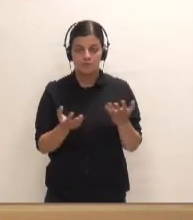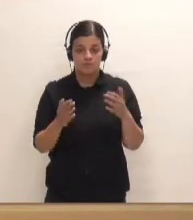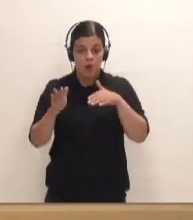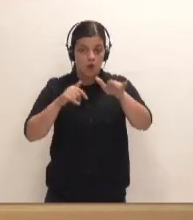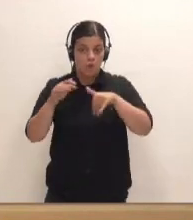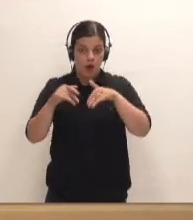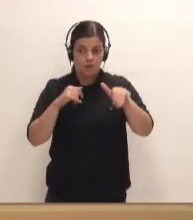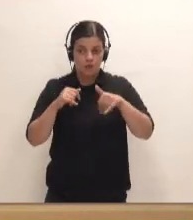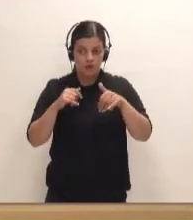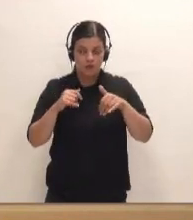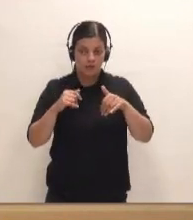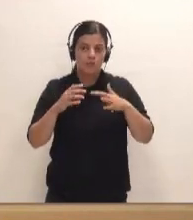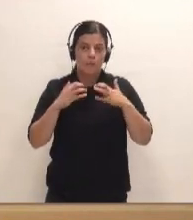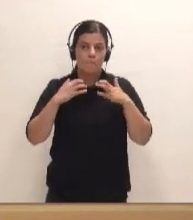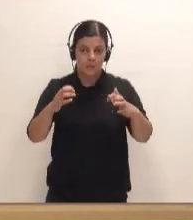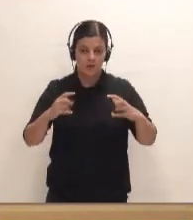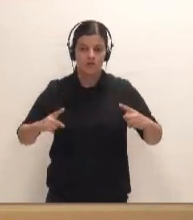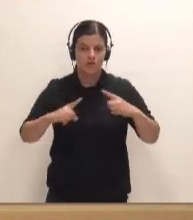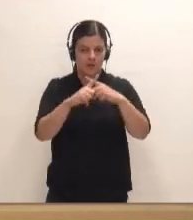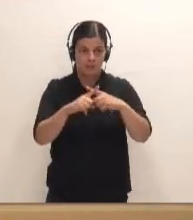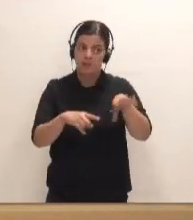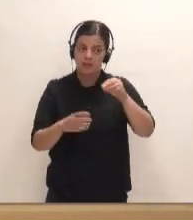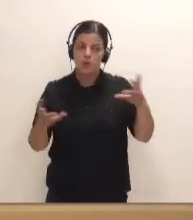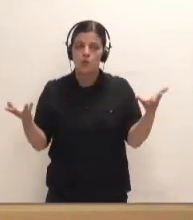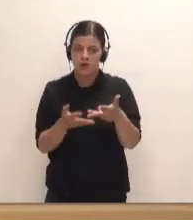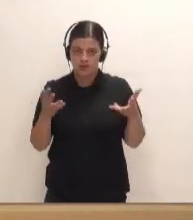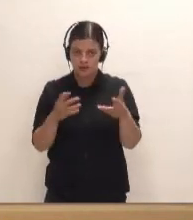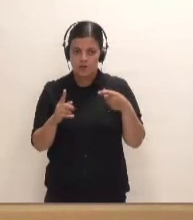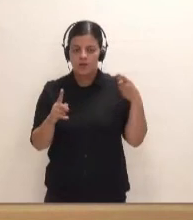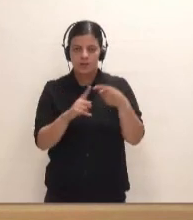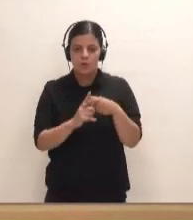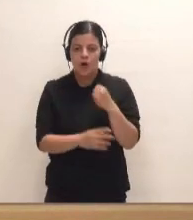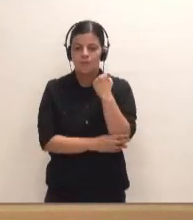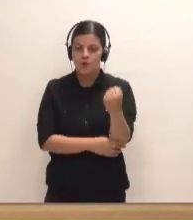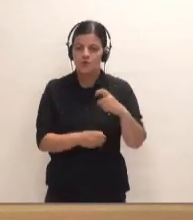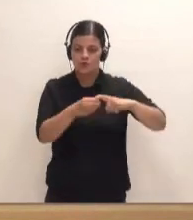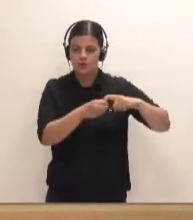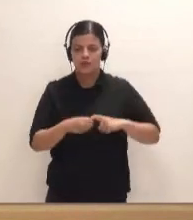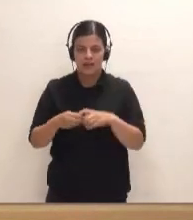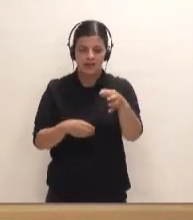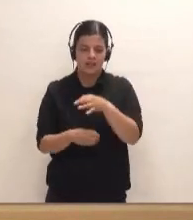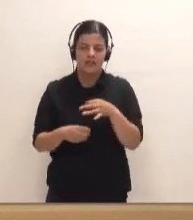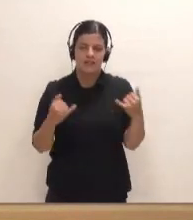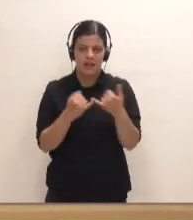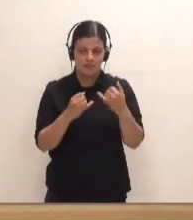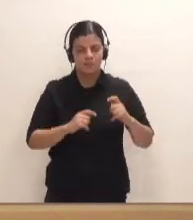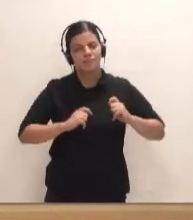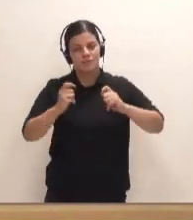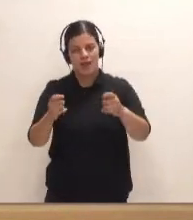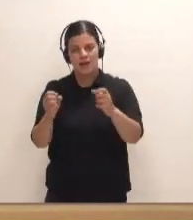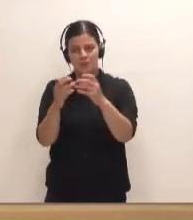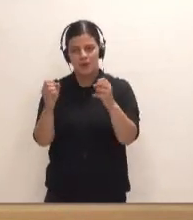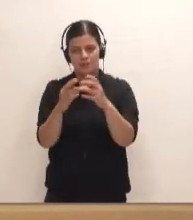convocatoria de un pleno extraordinario y, entiendo, urgente para trasladar el apoyo y la solidaridad de la isla de Tenerife a la isla de La Palma.